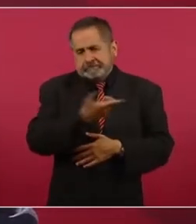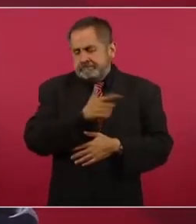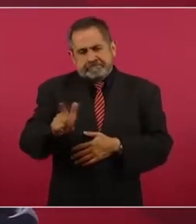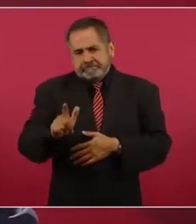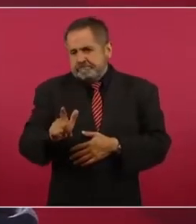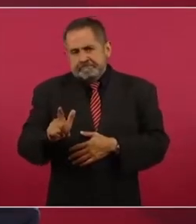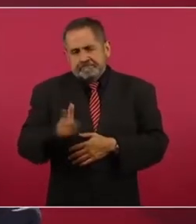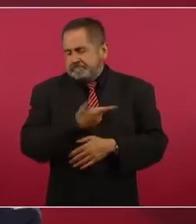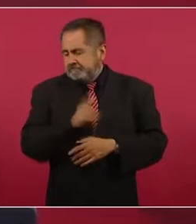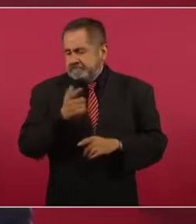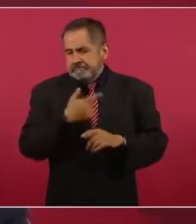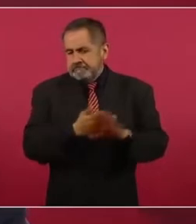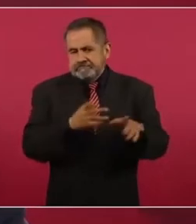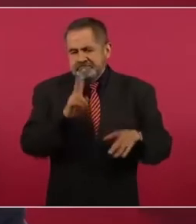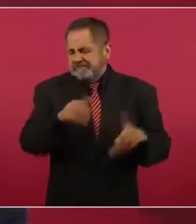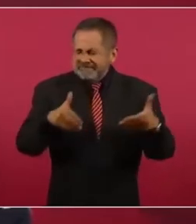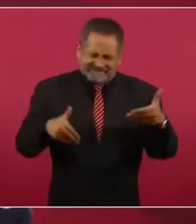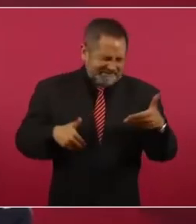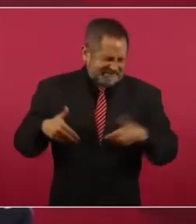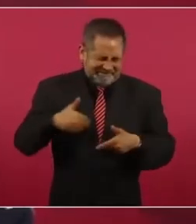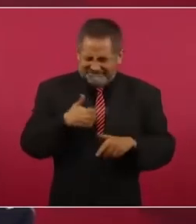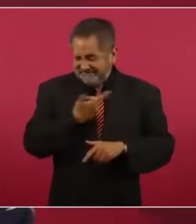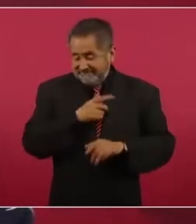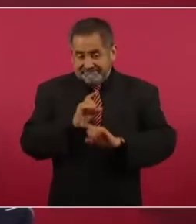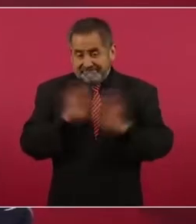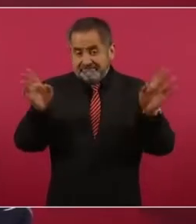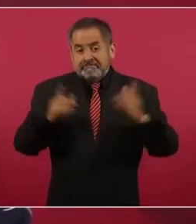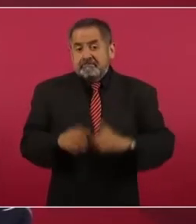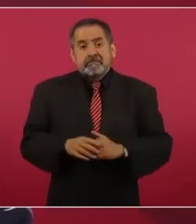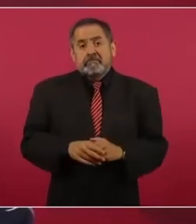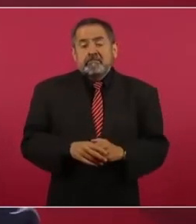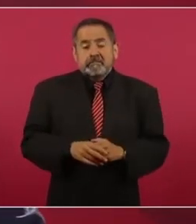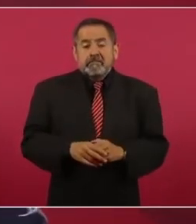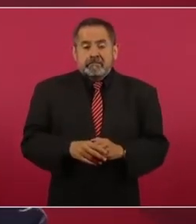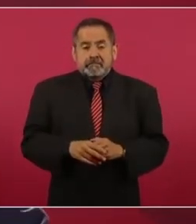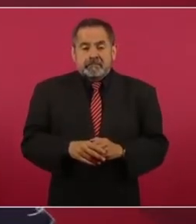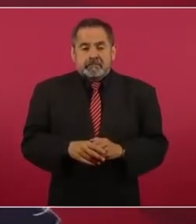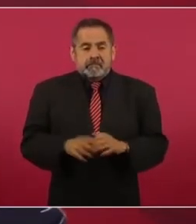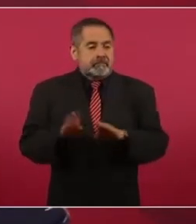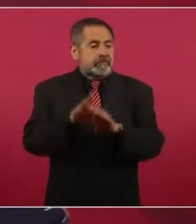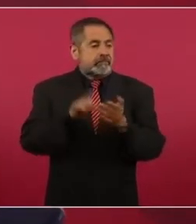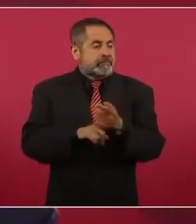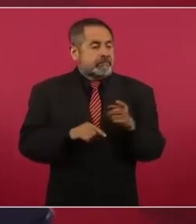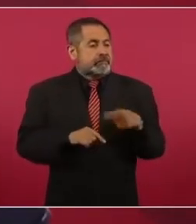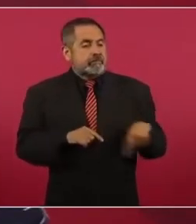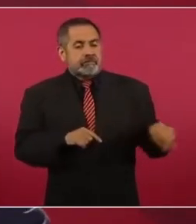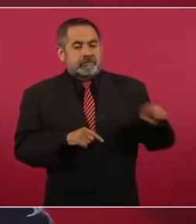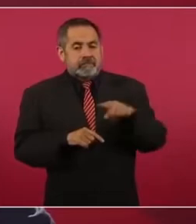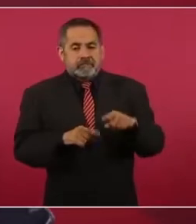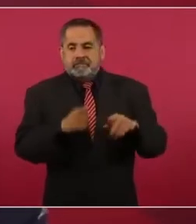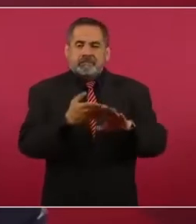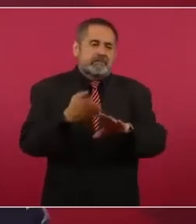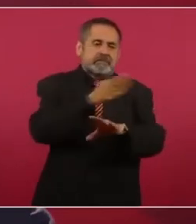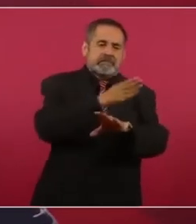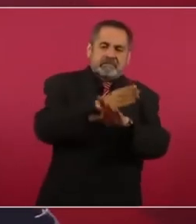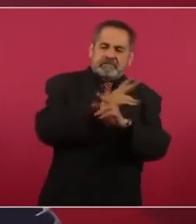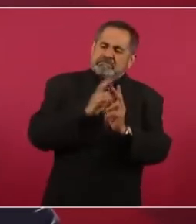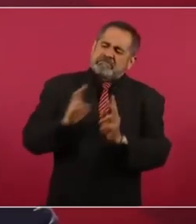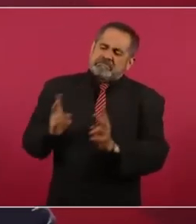Me molesta muchísimo de cómo se robaban